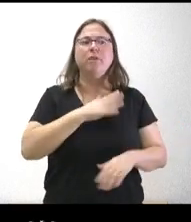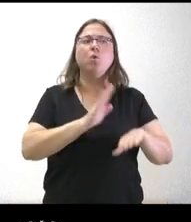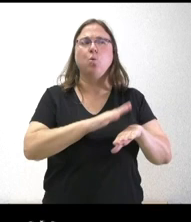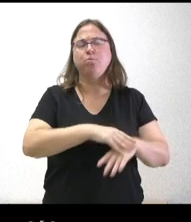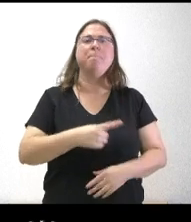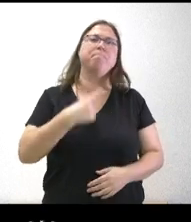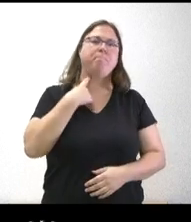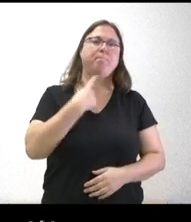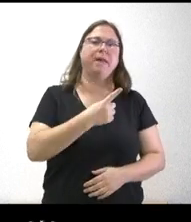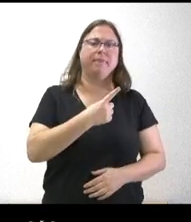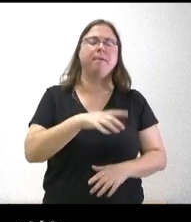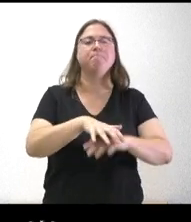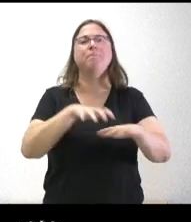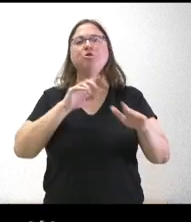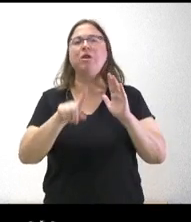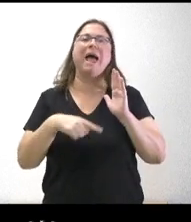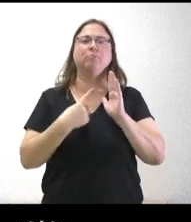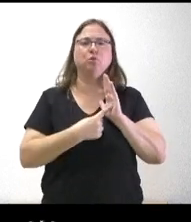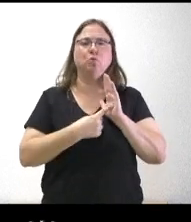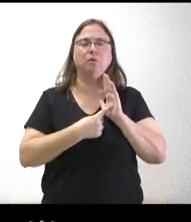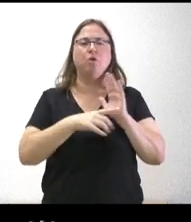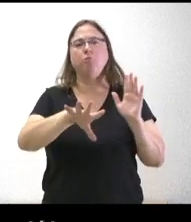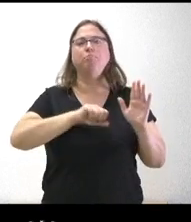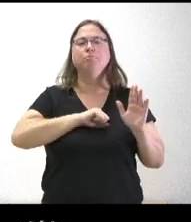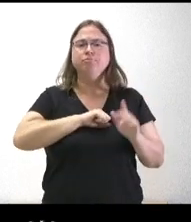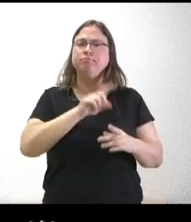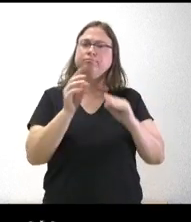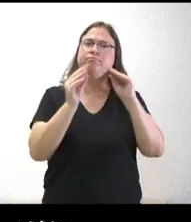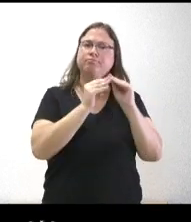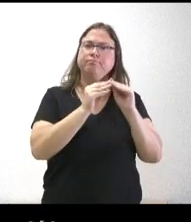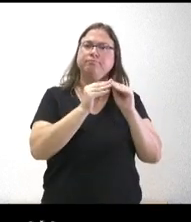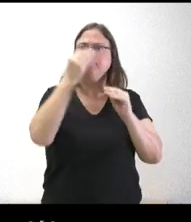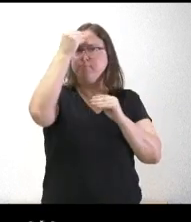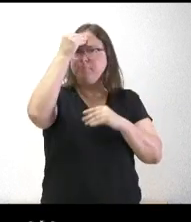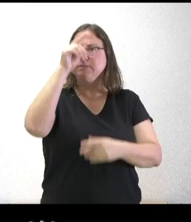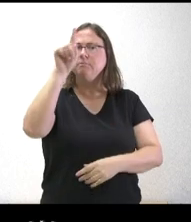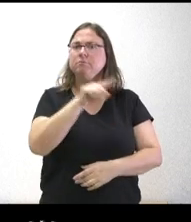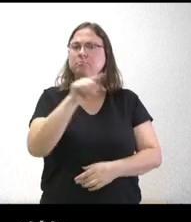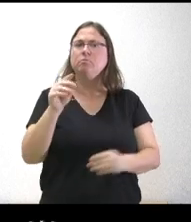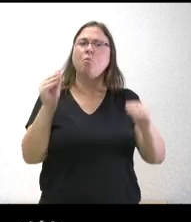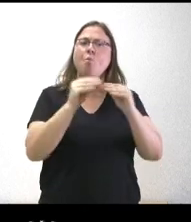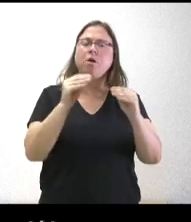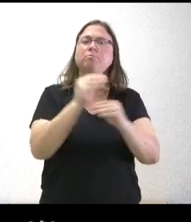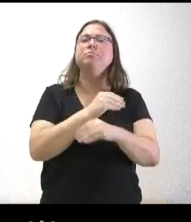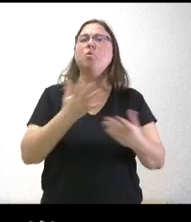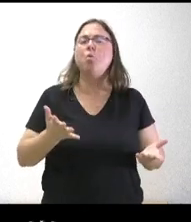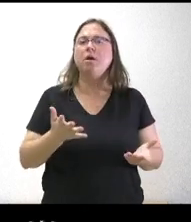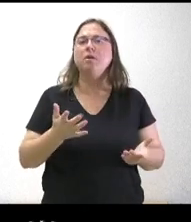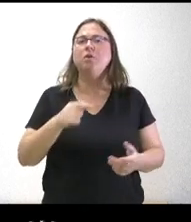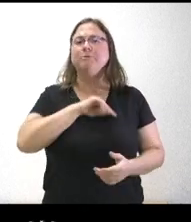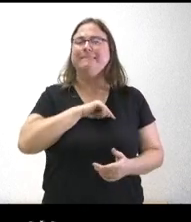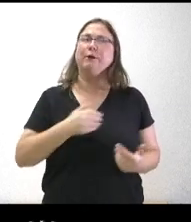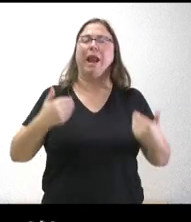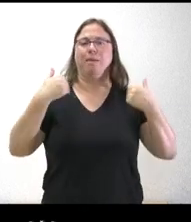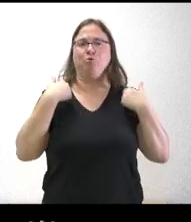mayoría la mayoría absoluta o la posibilidad de llegar a Moncloa no sé si ustedes comparten ese criterio o de alguna manera se sienten